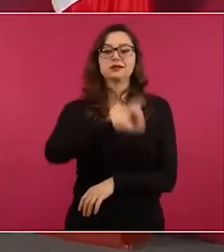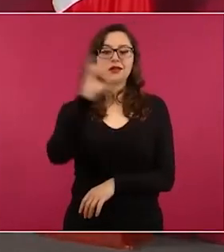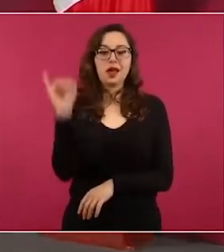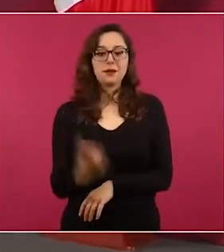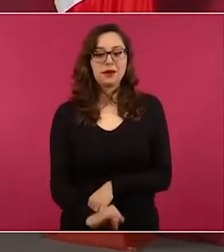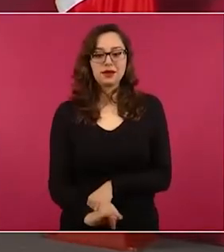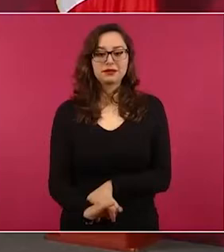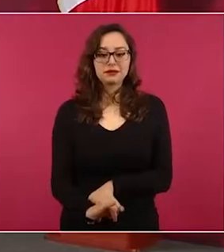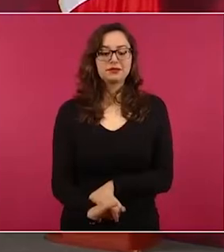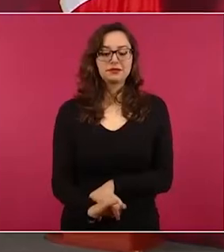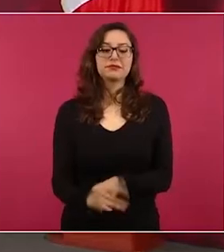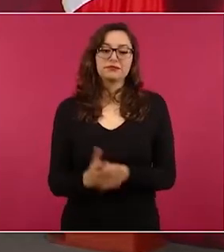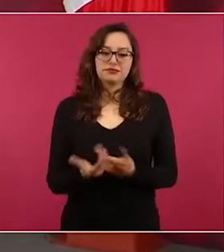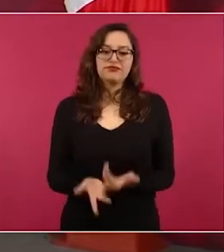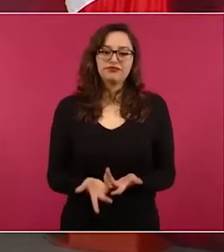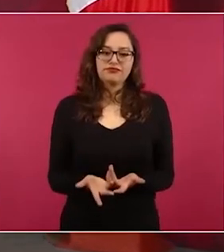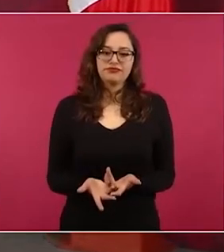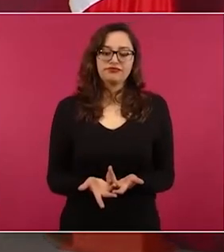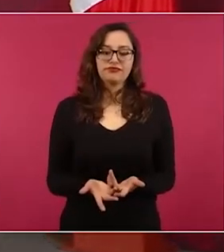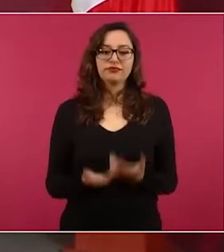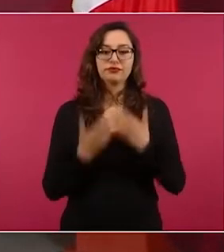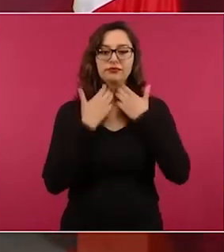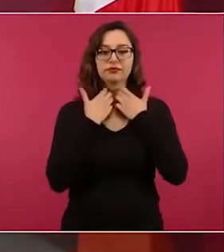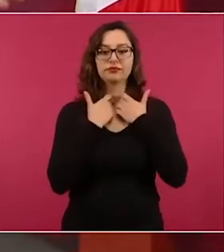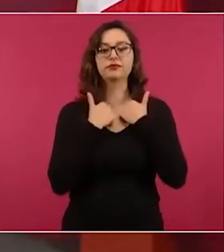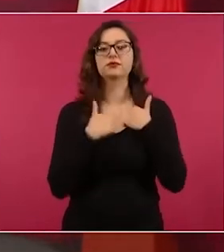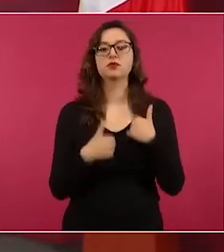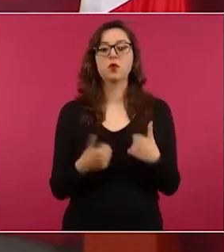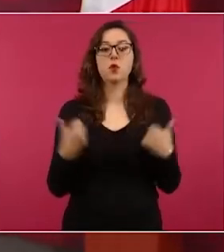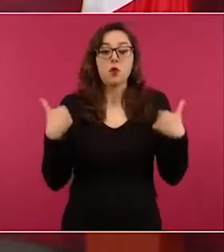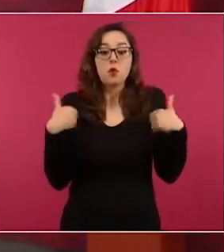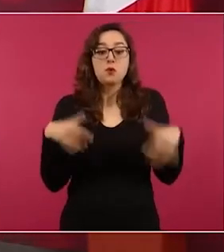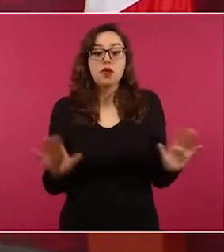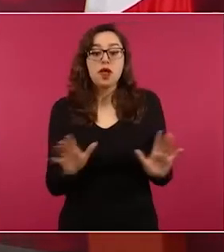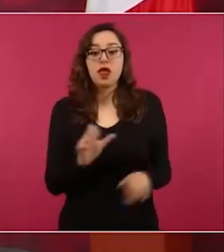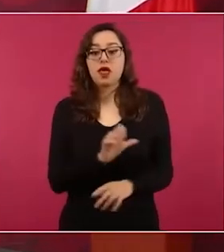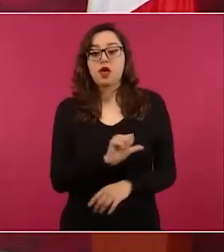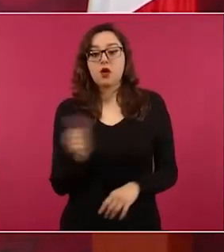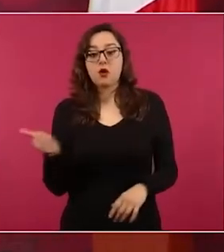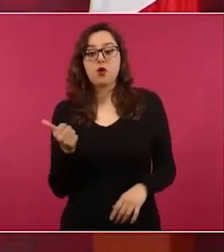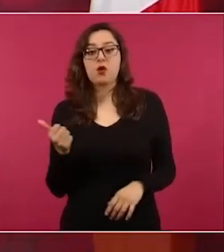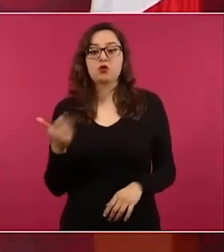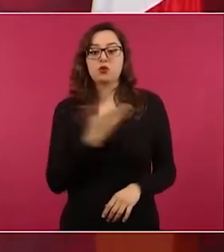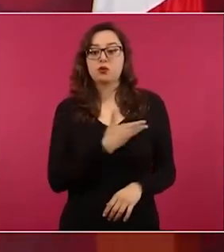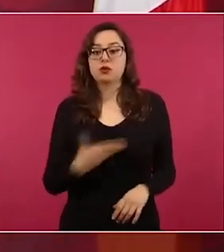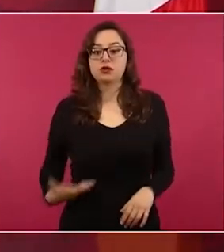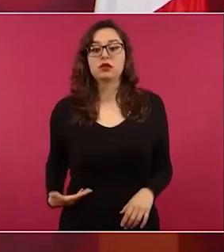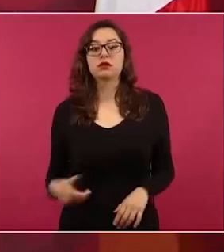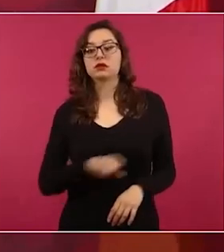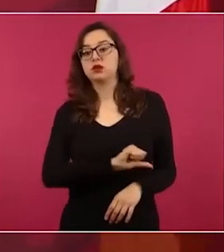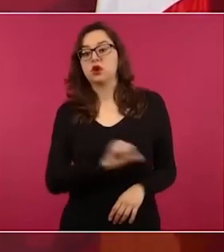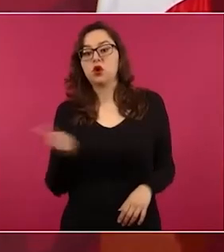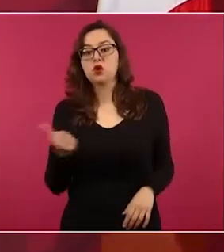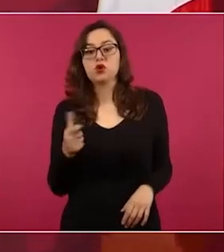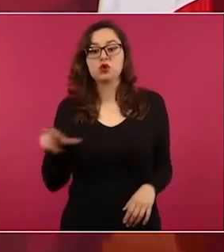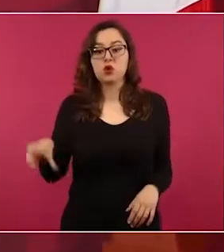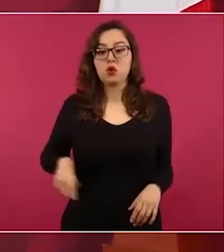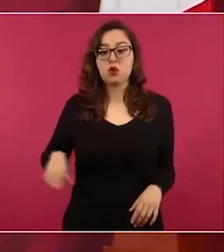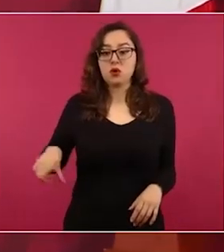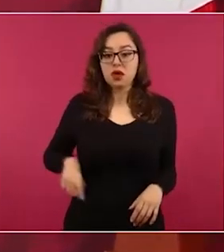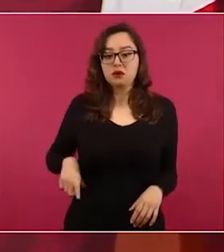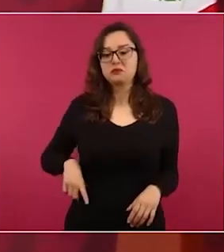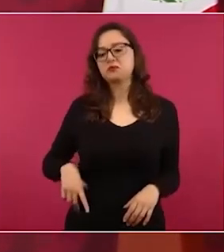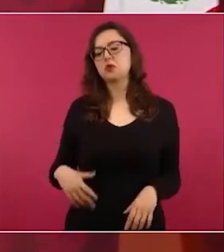realizar con un gobierno de la oligarquía?